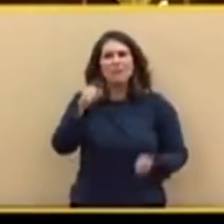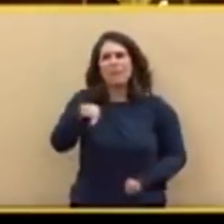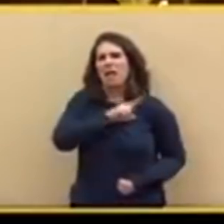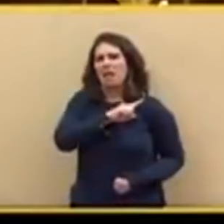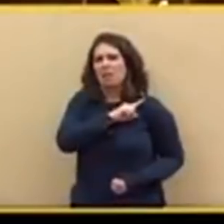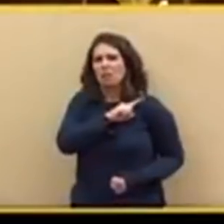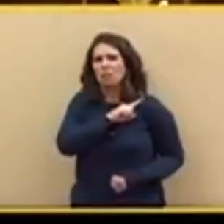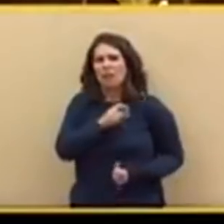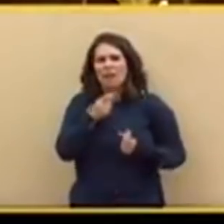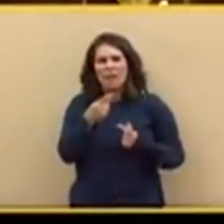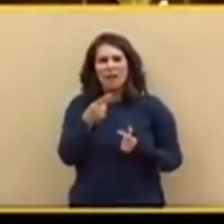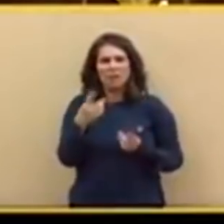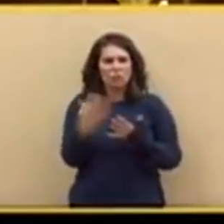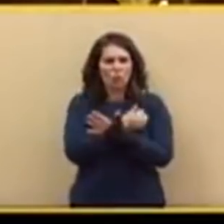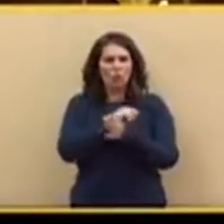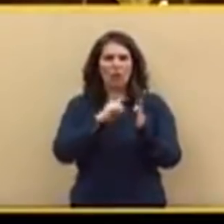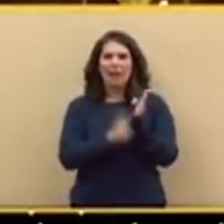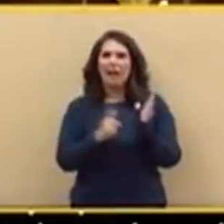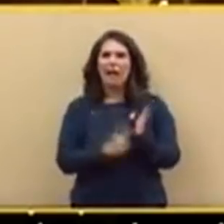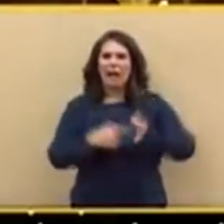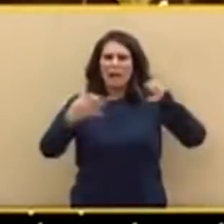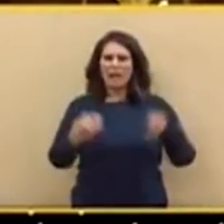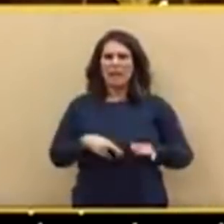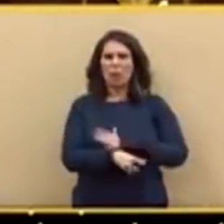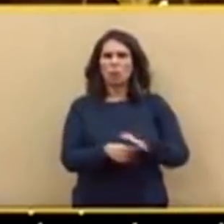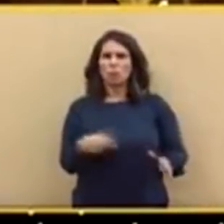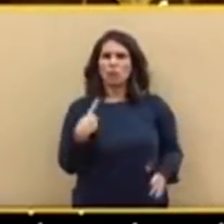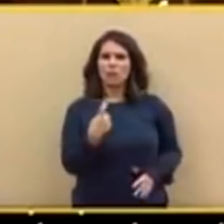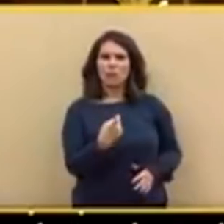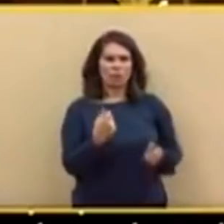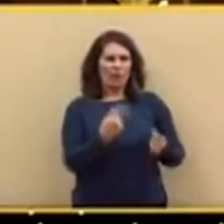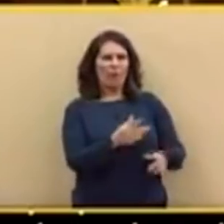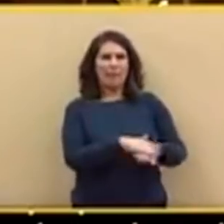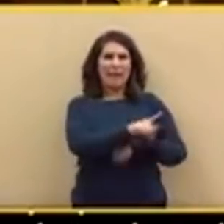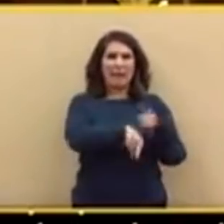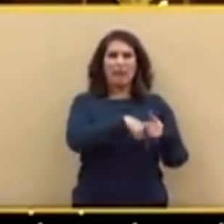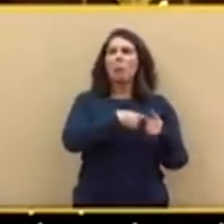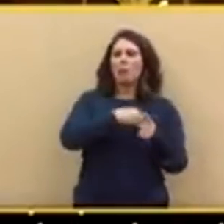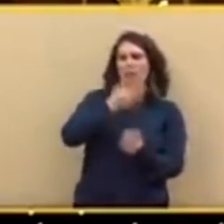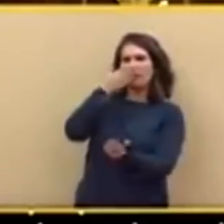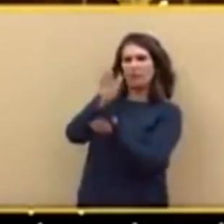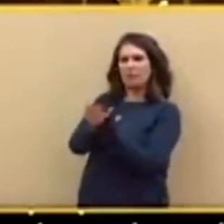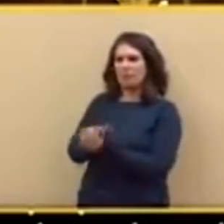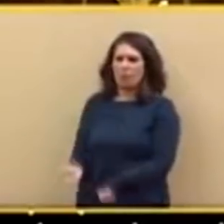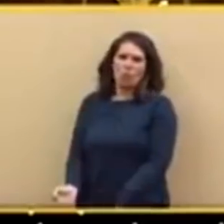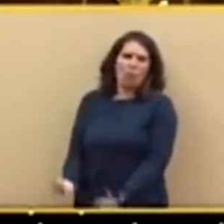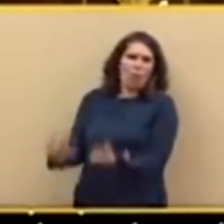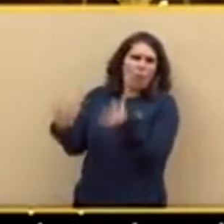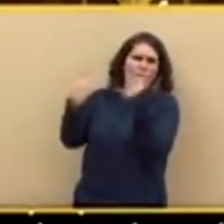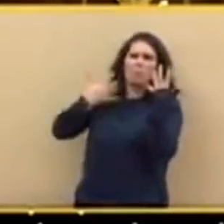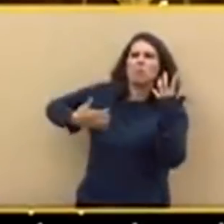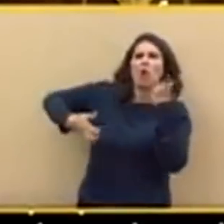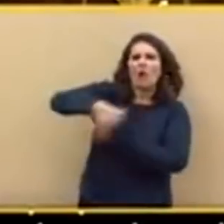herramientas jurídicas y materiales necesarias para hacer frente a las violentas avalanchas de inmigrantes